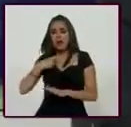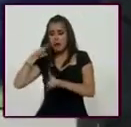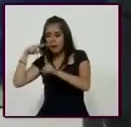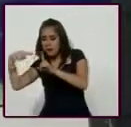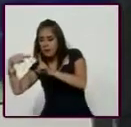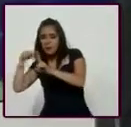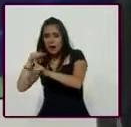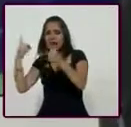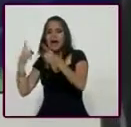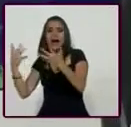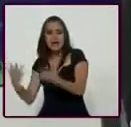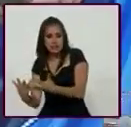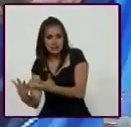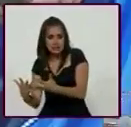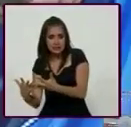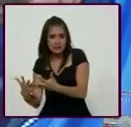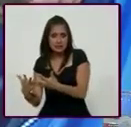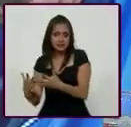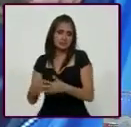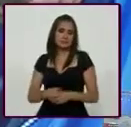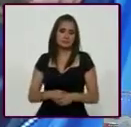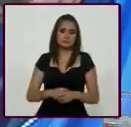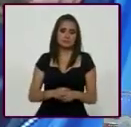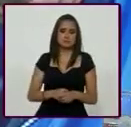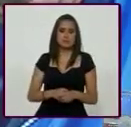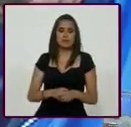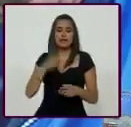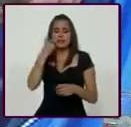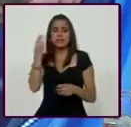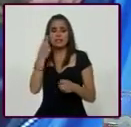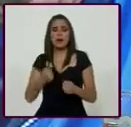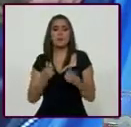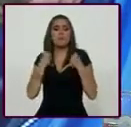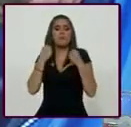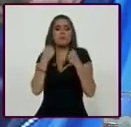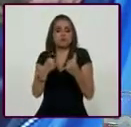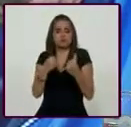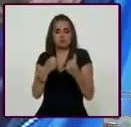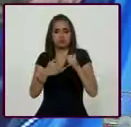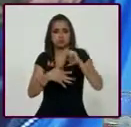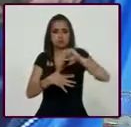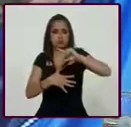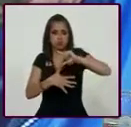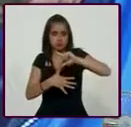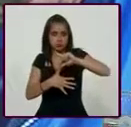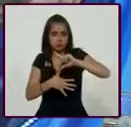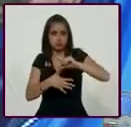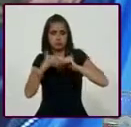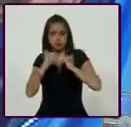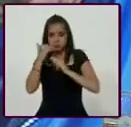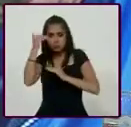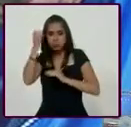presentado, y que Panamá Sport seguramente con IVAR estará potencializando a nivel del continente, es precisamente esta